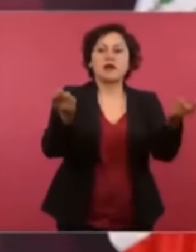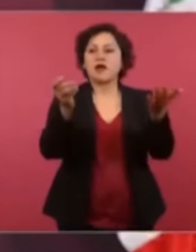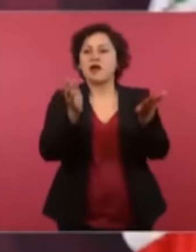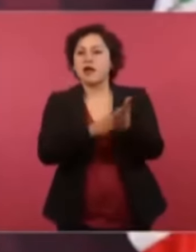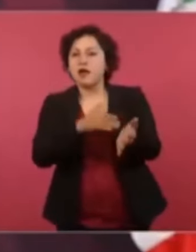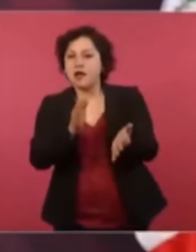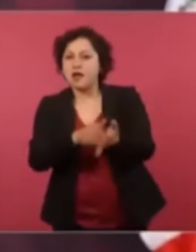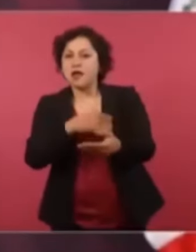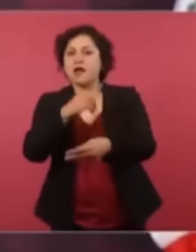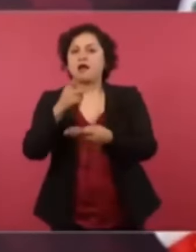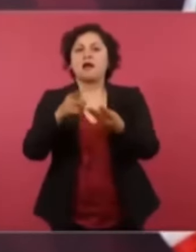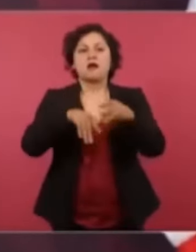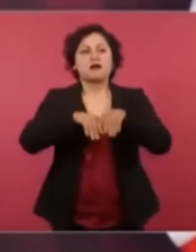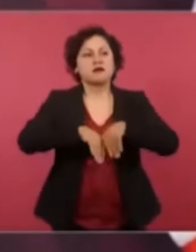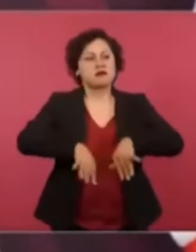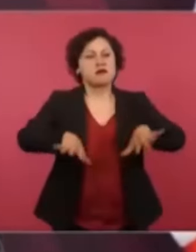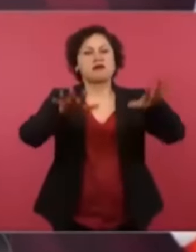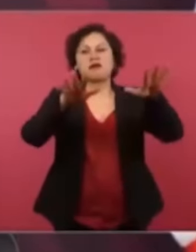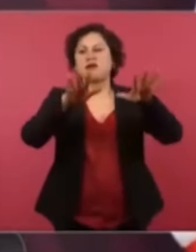bodrios,